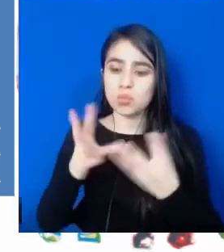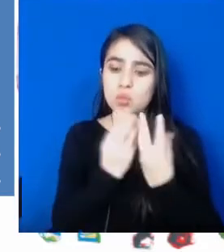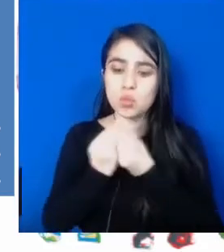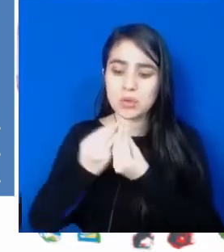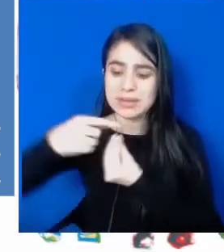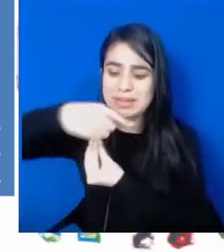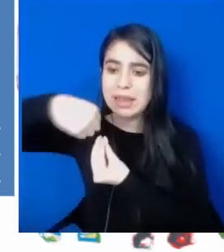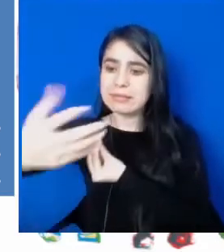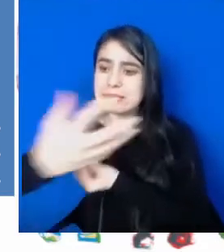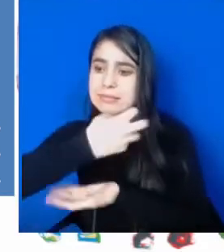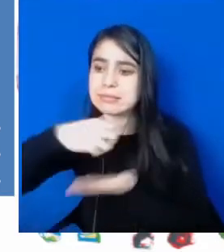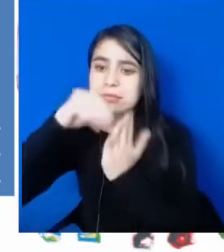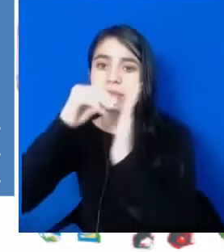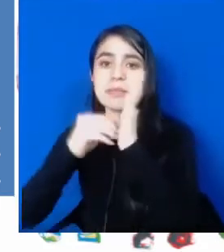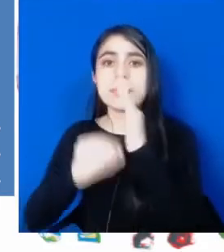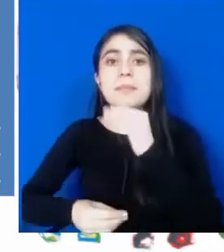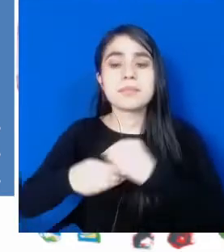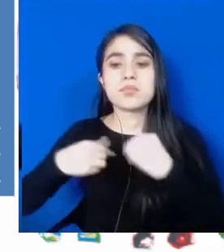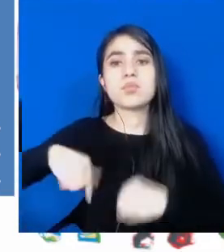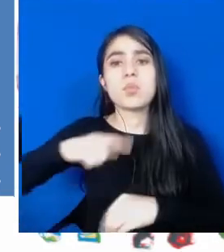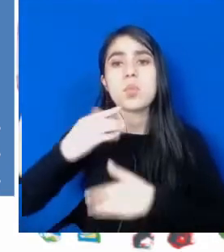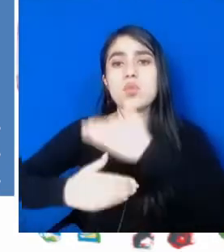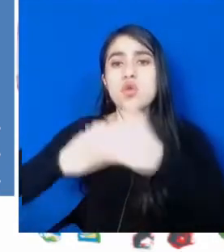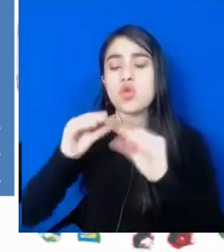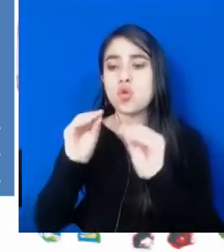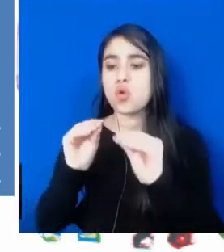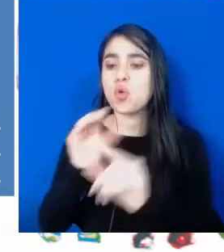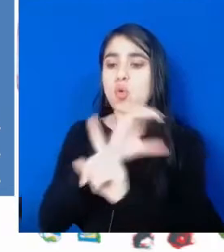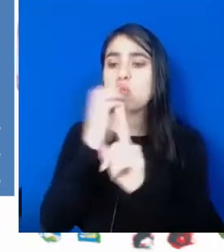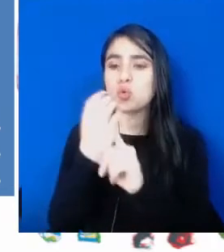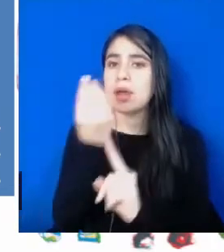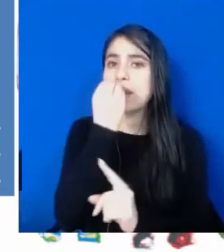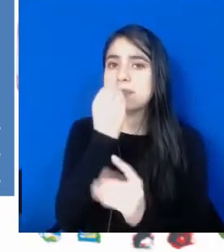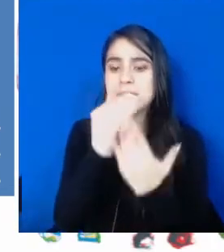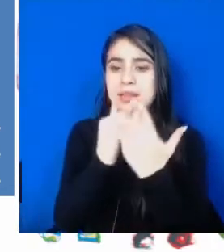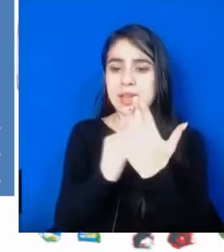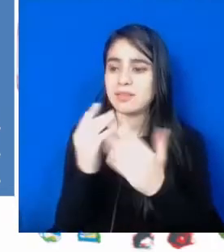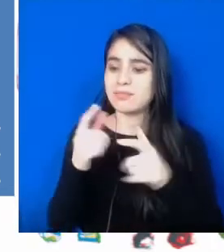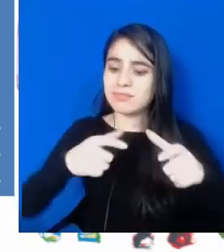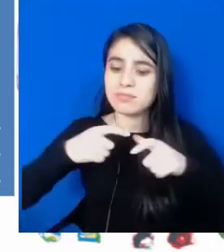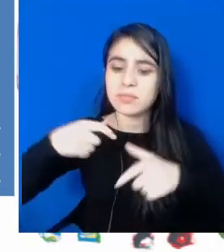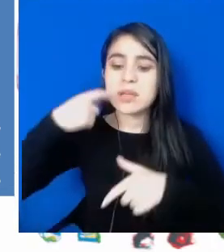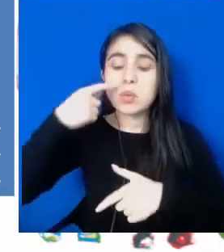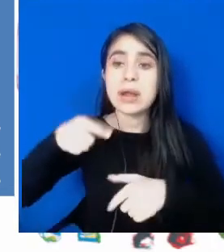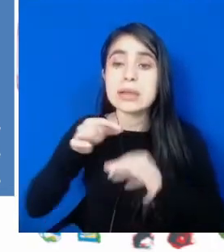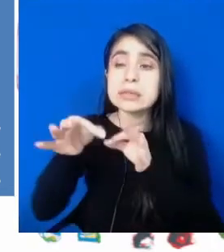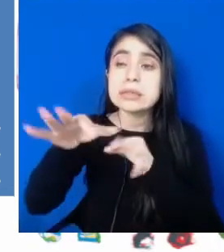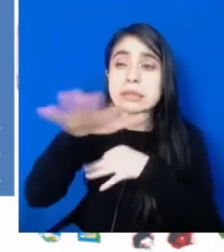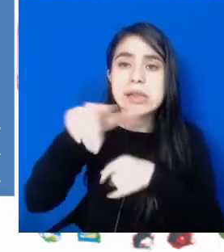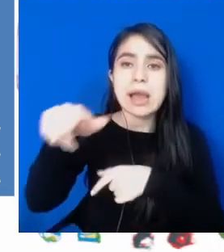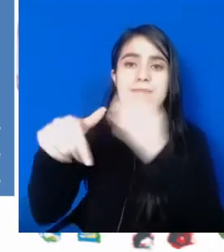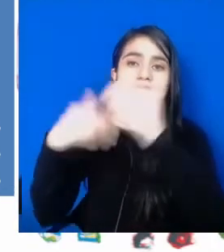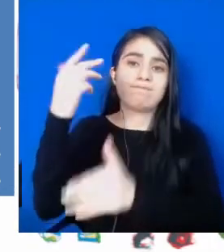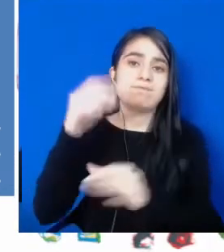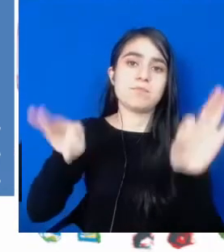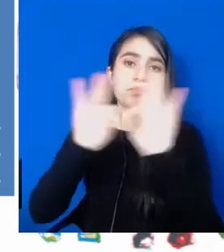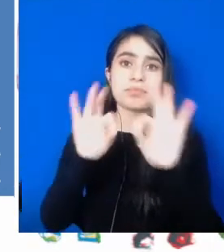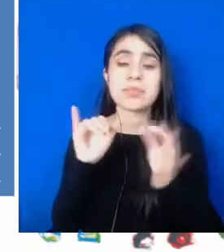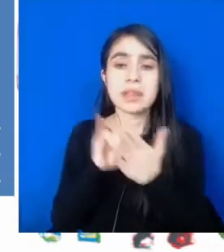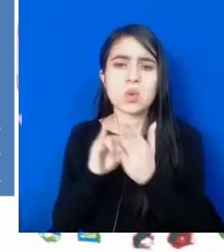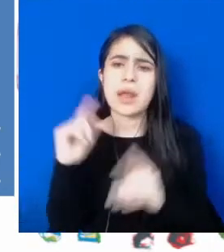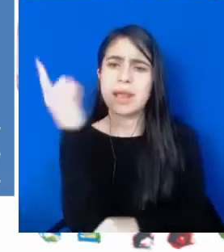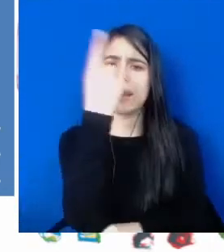la unidad y además para desarrollar un proceso de cultura alimentaria iniciando también por la zona rural.